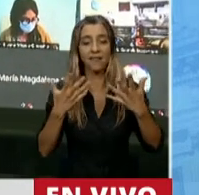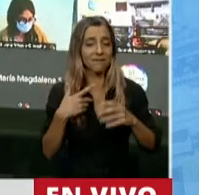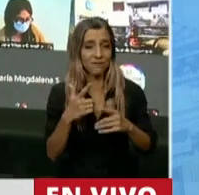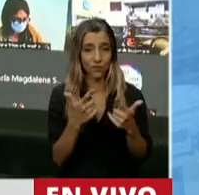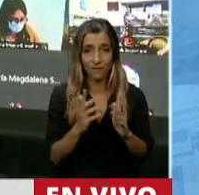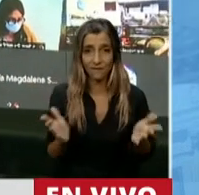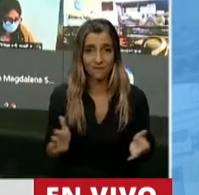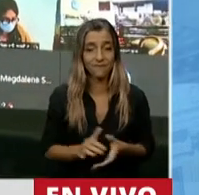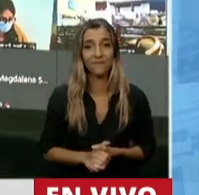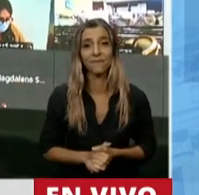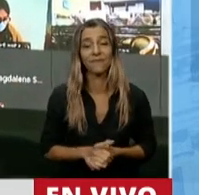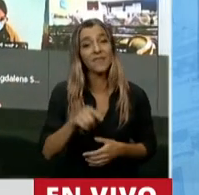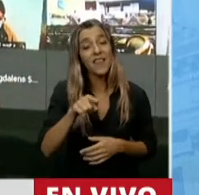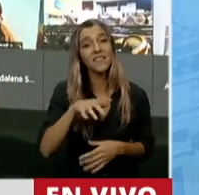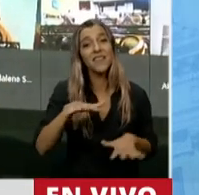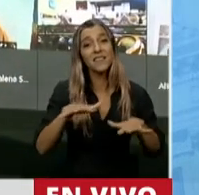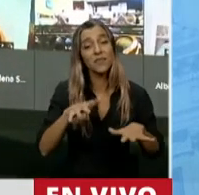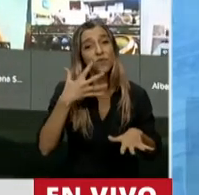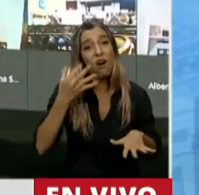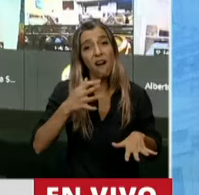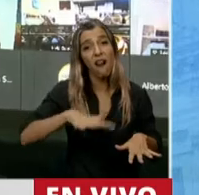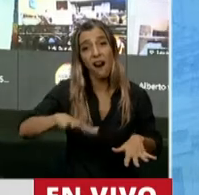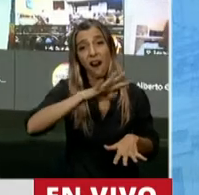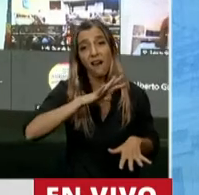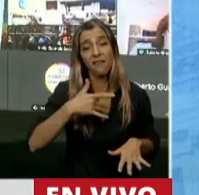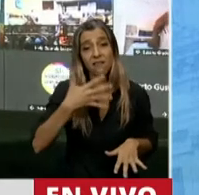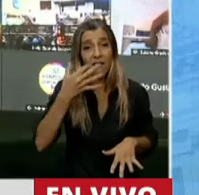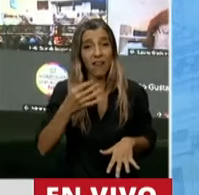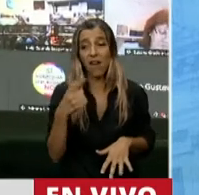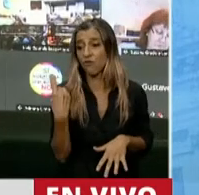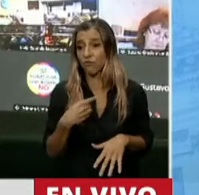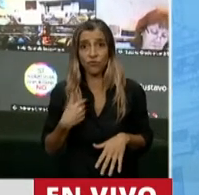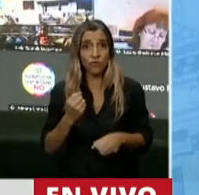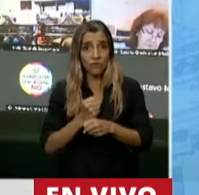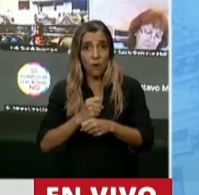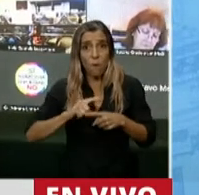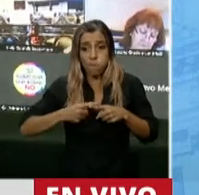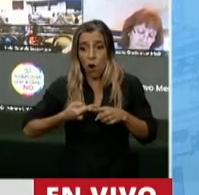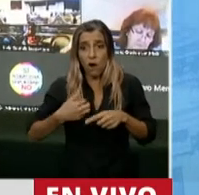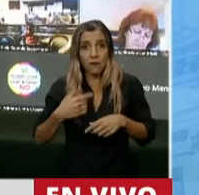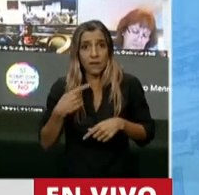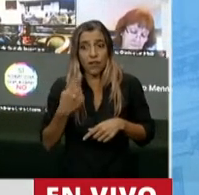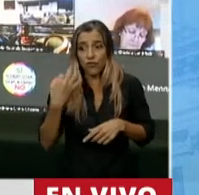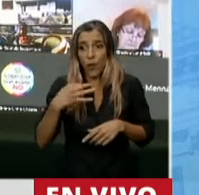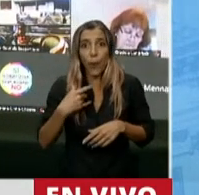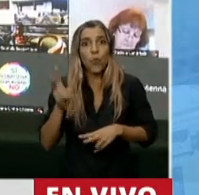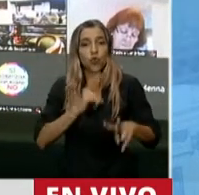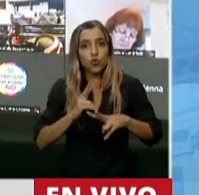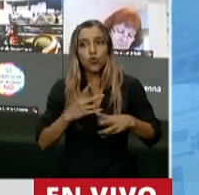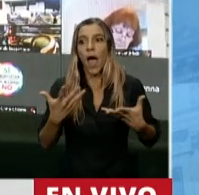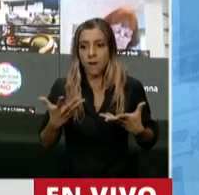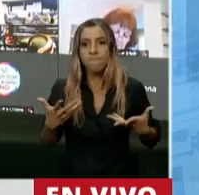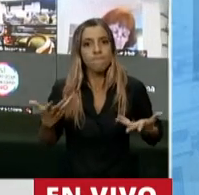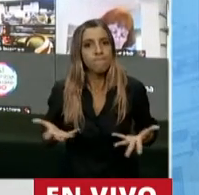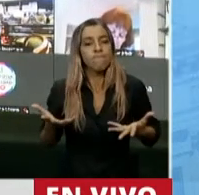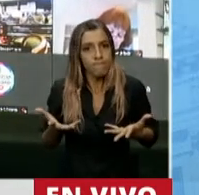realidad nos afecta a nosotros, a los que somos política, a los que hacemos política, porque tenemos que tener motivaciones para hacer